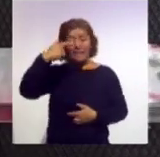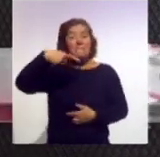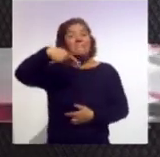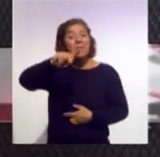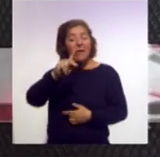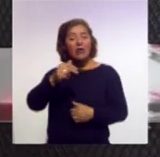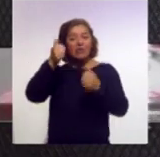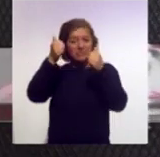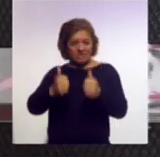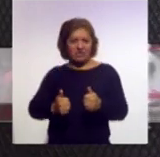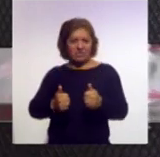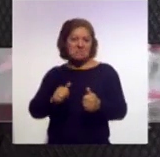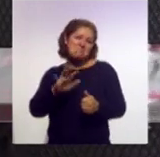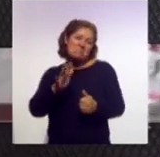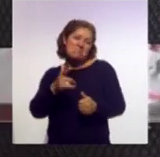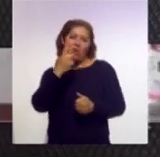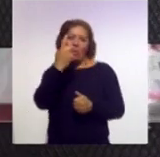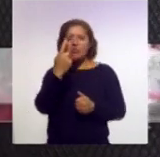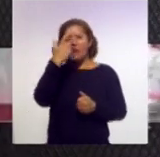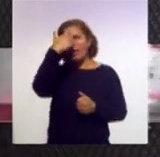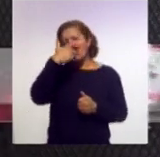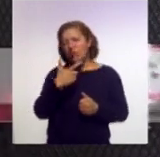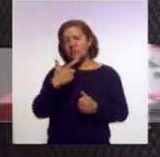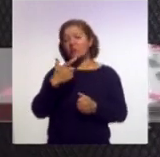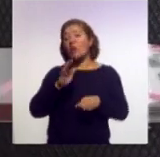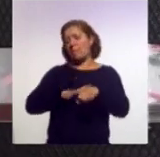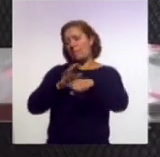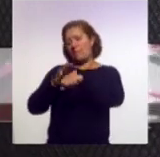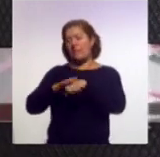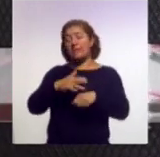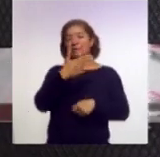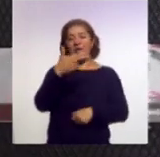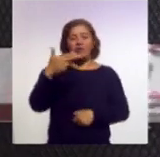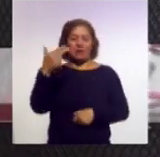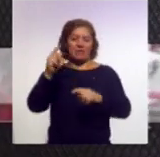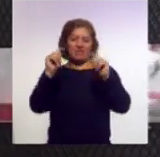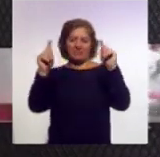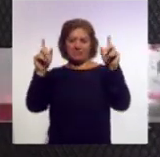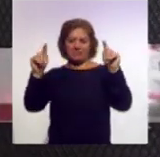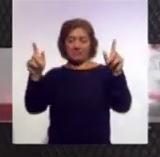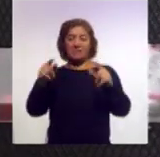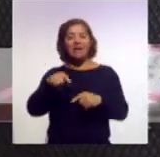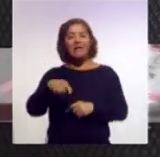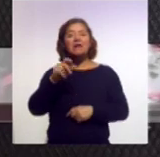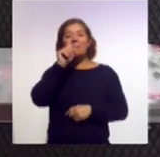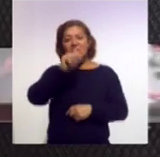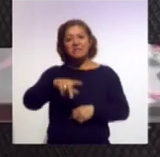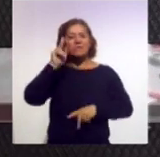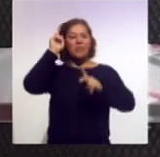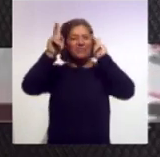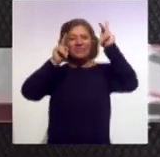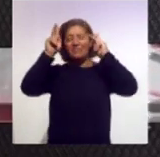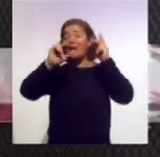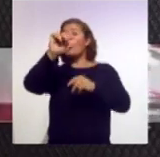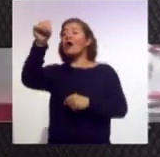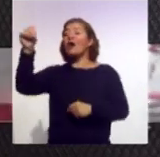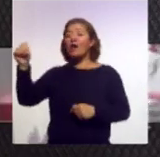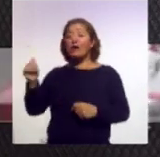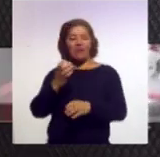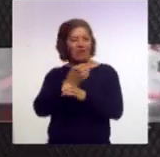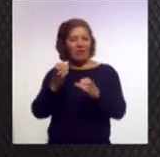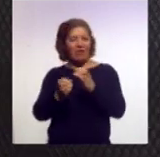quedó por lo menos una noche durmiendo en los hoteles de Tlaxcala y visitando algunas otras alternativas